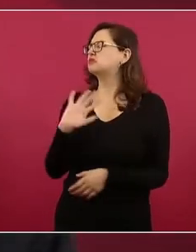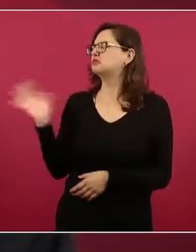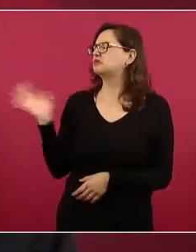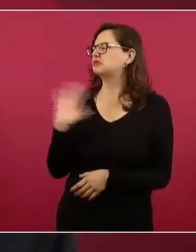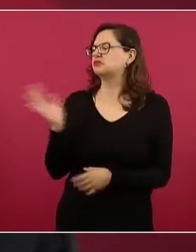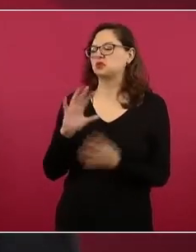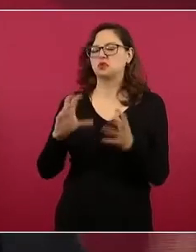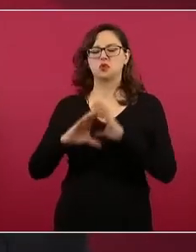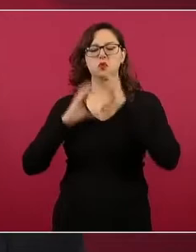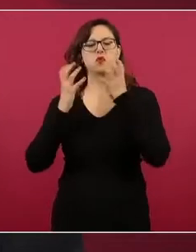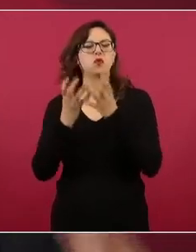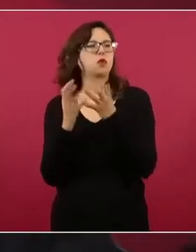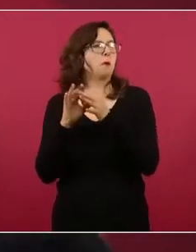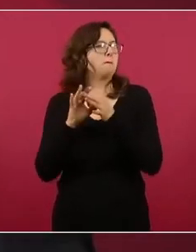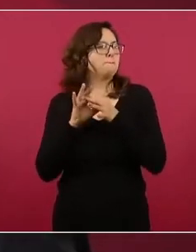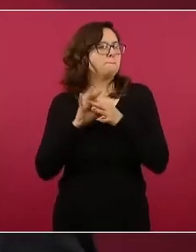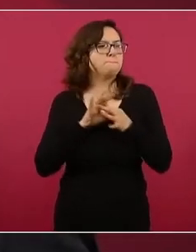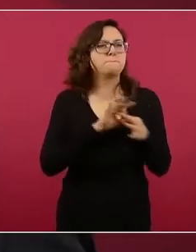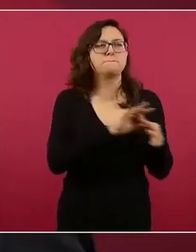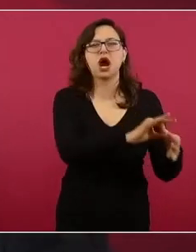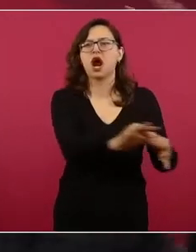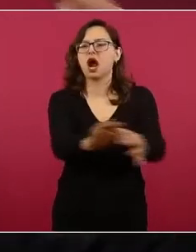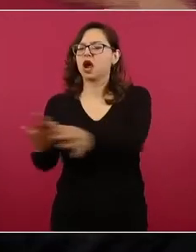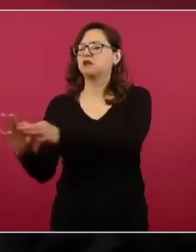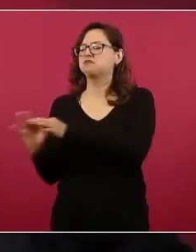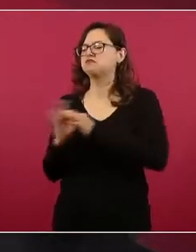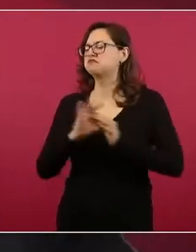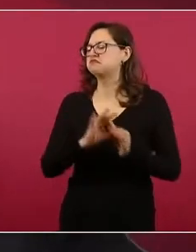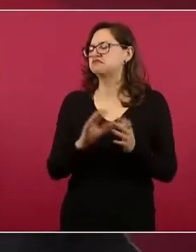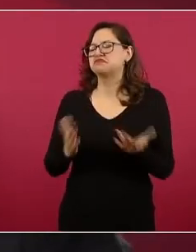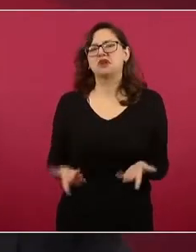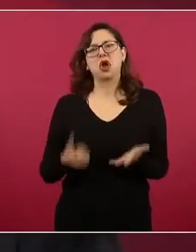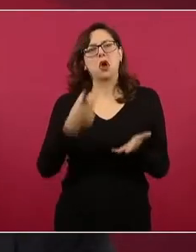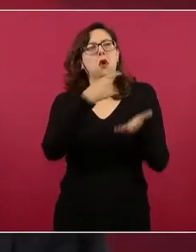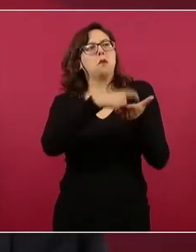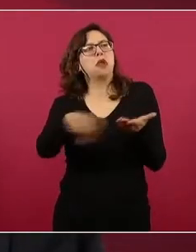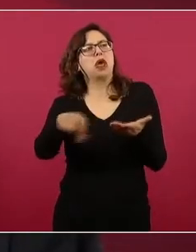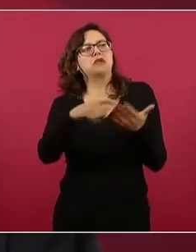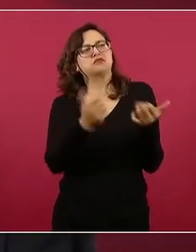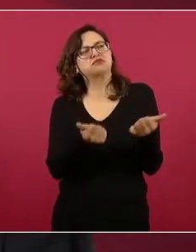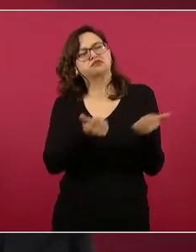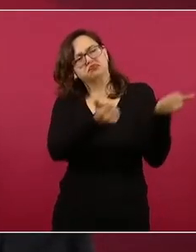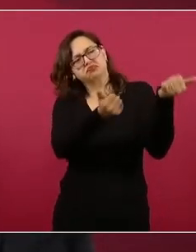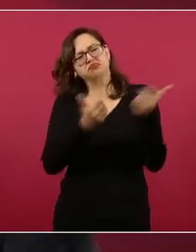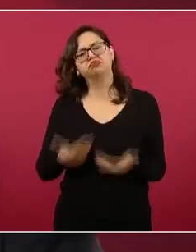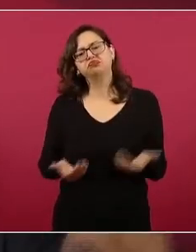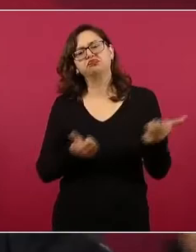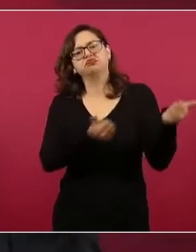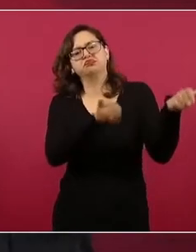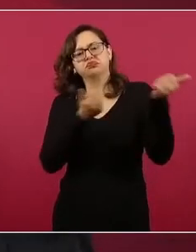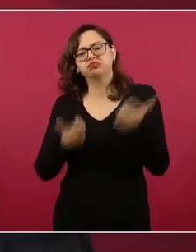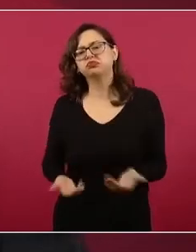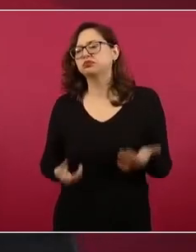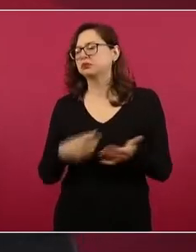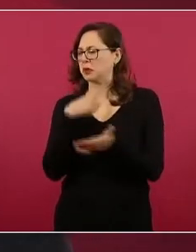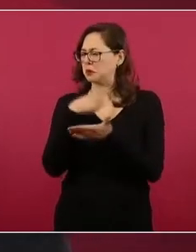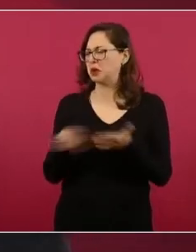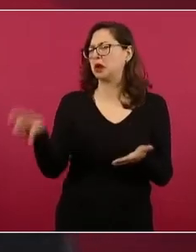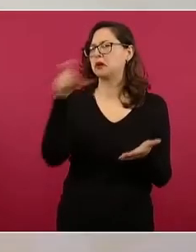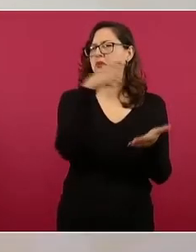en un mundo globalizado se puede comprar afuera lo que se necesita